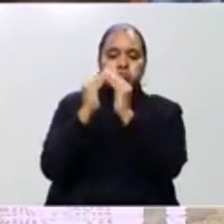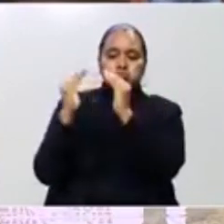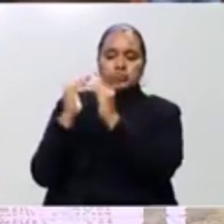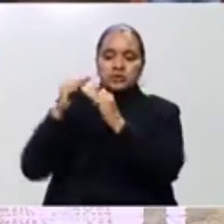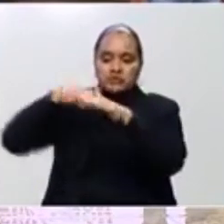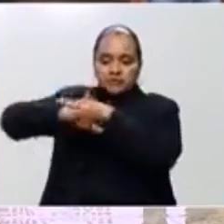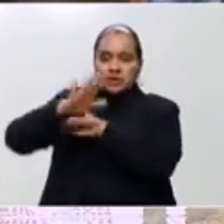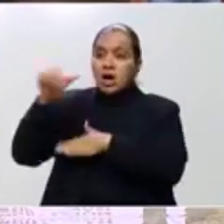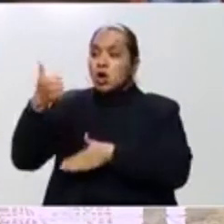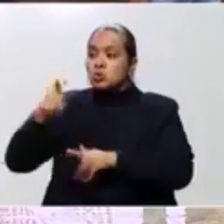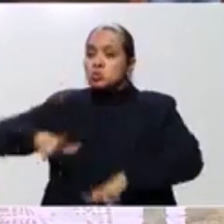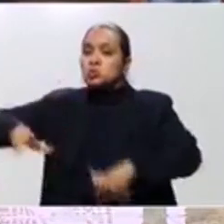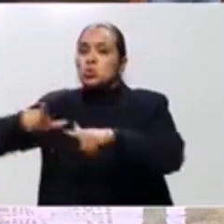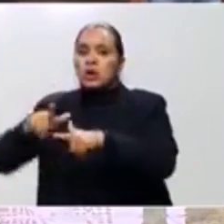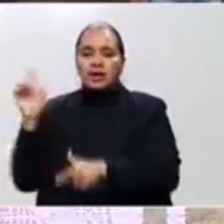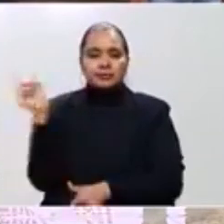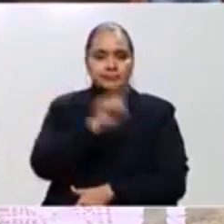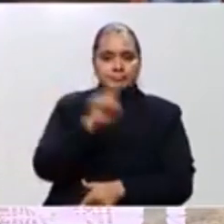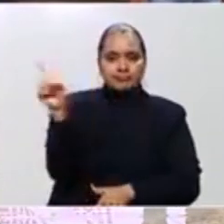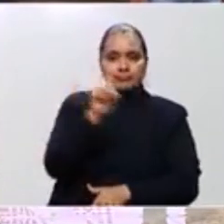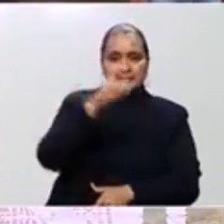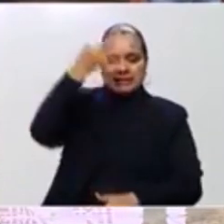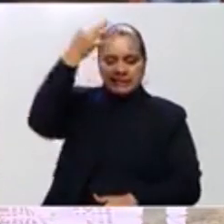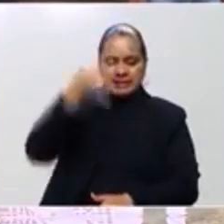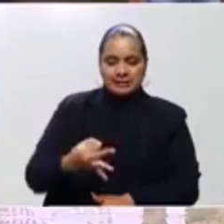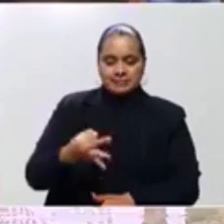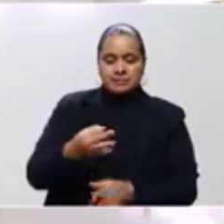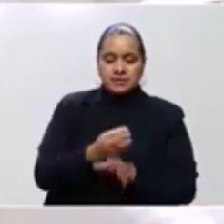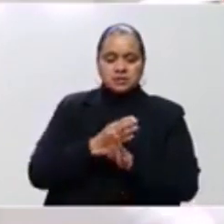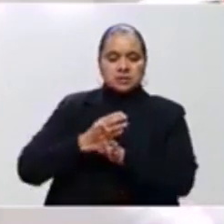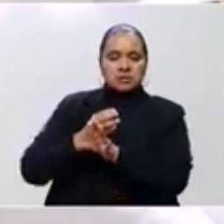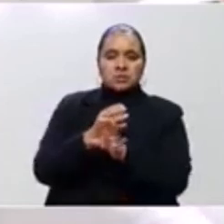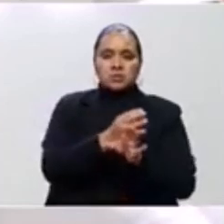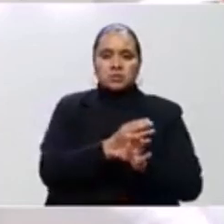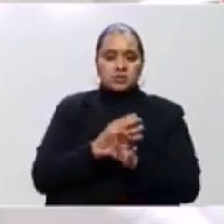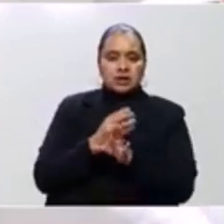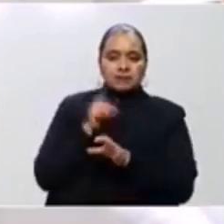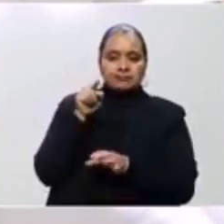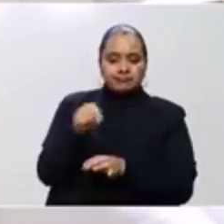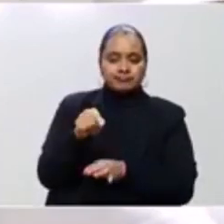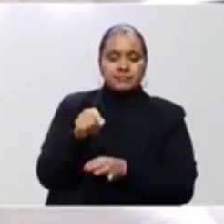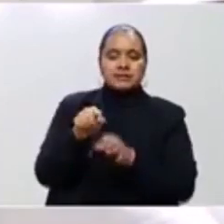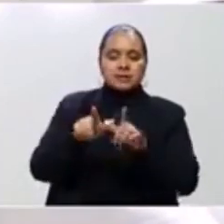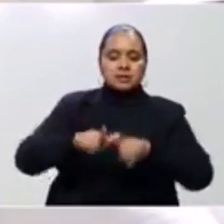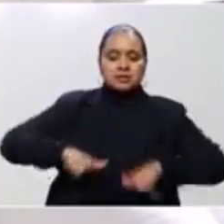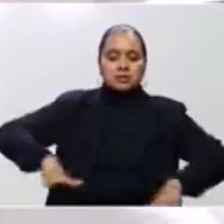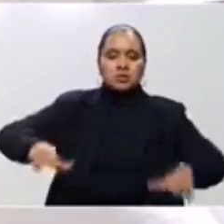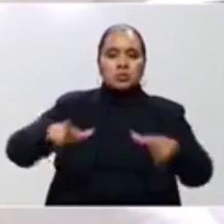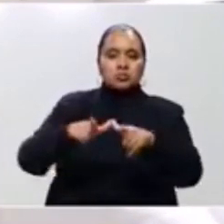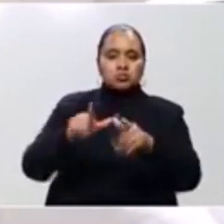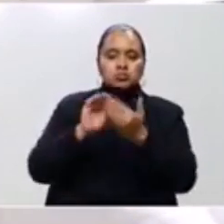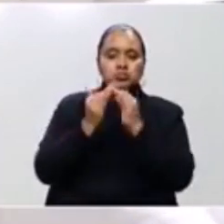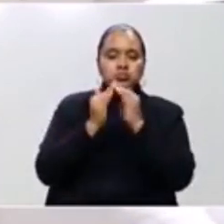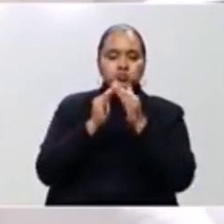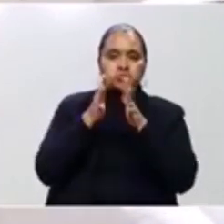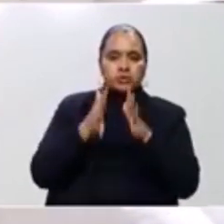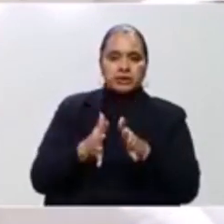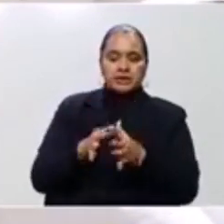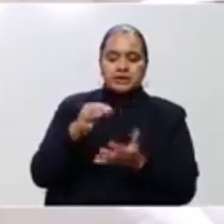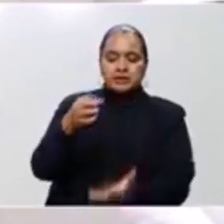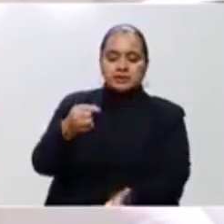a intervenir, se debe de garantizar la seguridad sanitaria de la población. Teniendo sus alimentos,